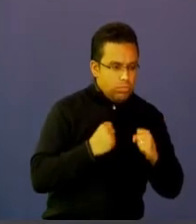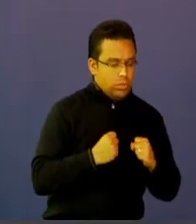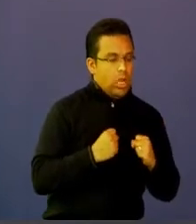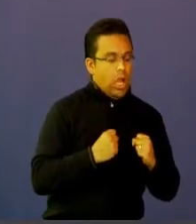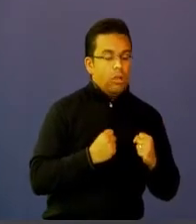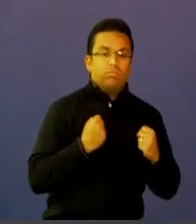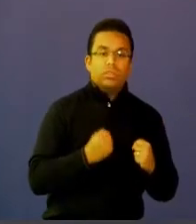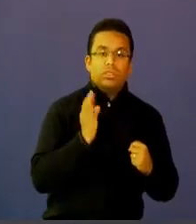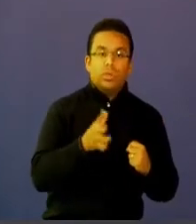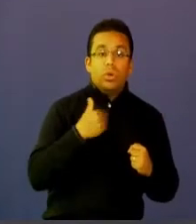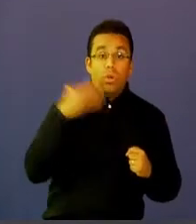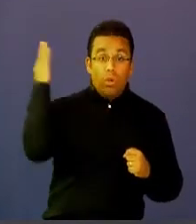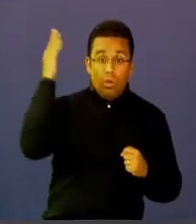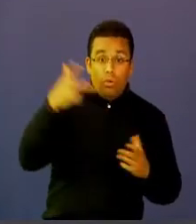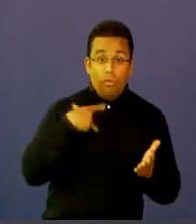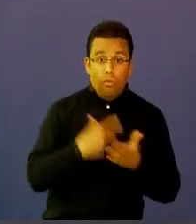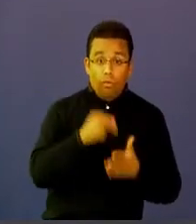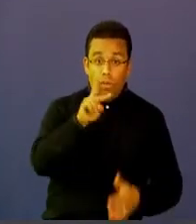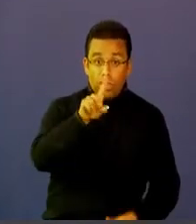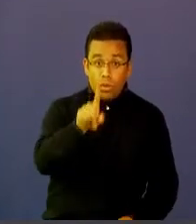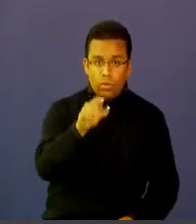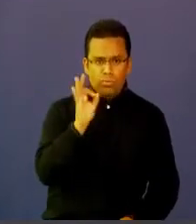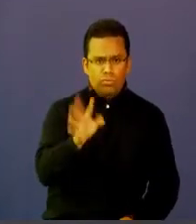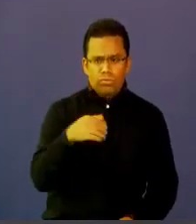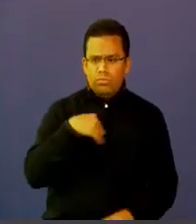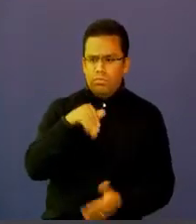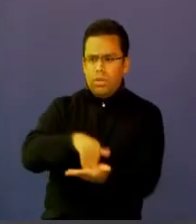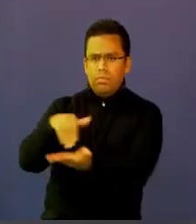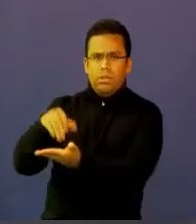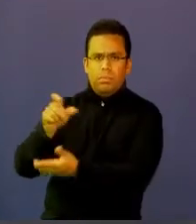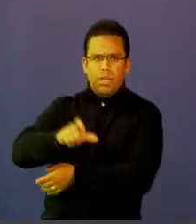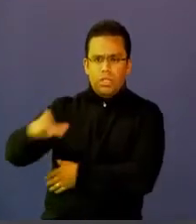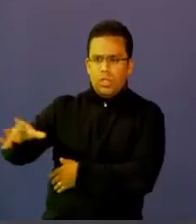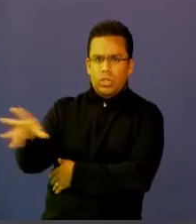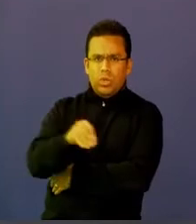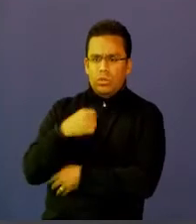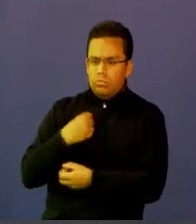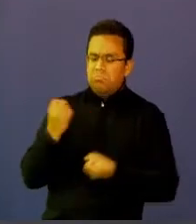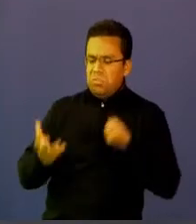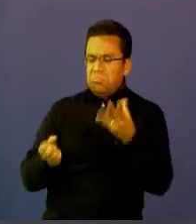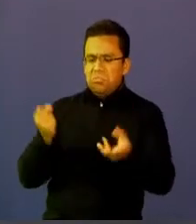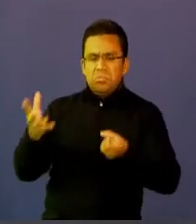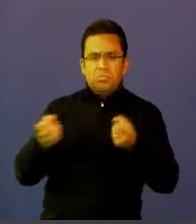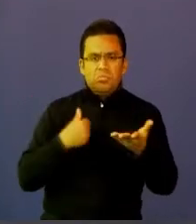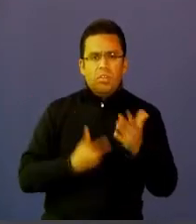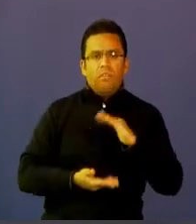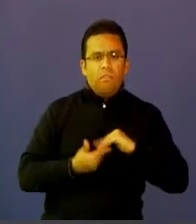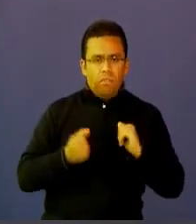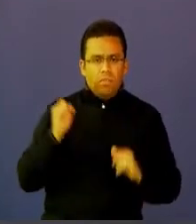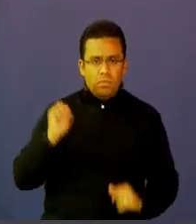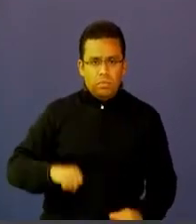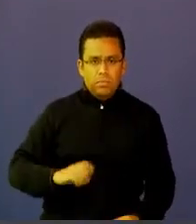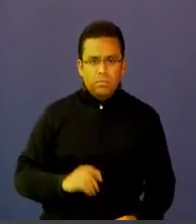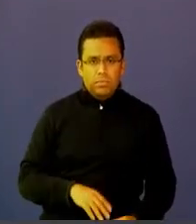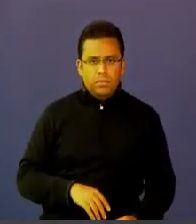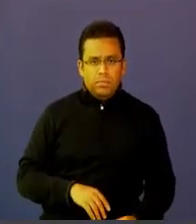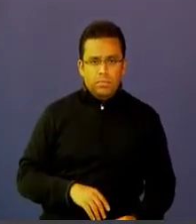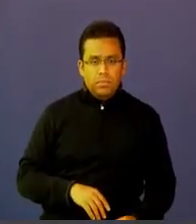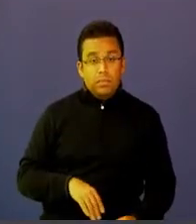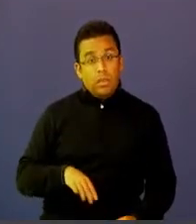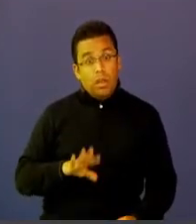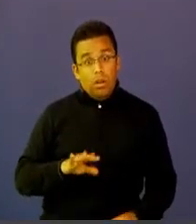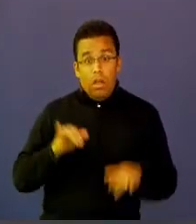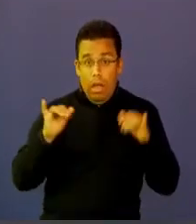postulados del siglo XXI utilizando tecnología de la información y las comunicaciones. pero no quedamos allí.